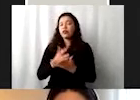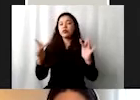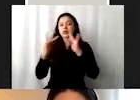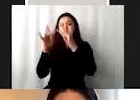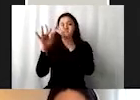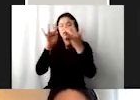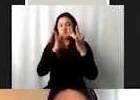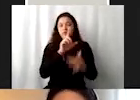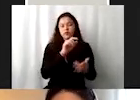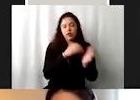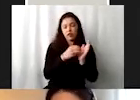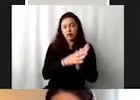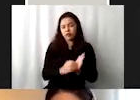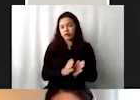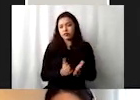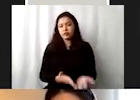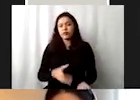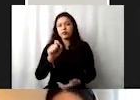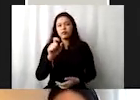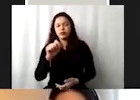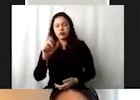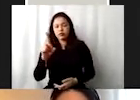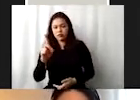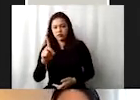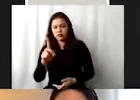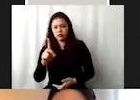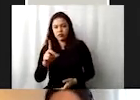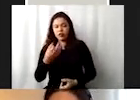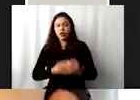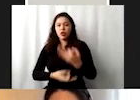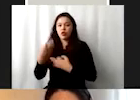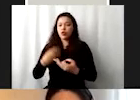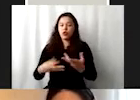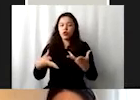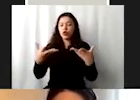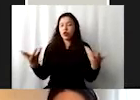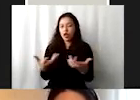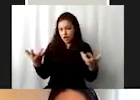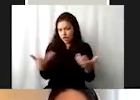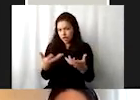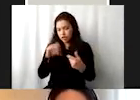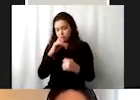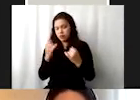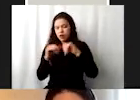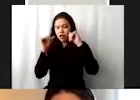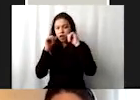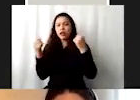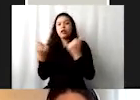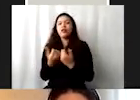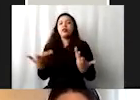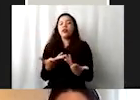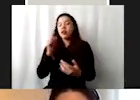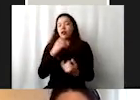la Agenda 2030, busca que todos los sectores lo hagan. Entonces se busca que las organizaciones también, así sean